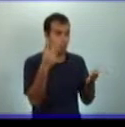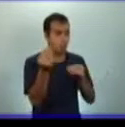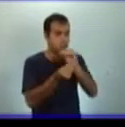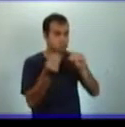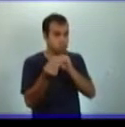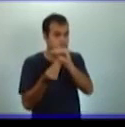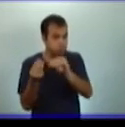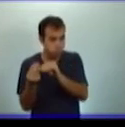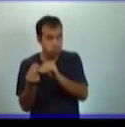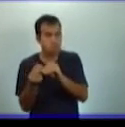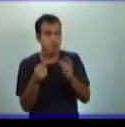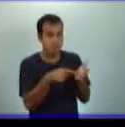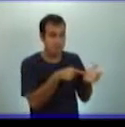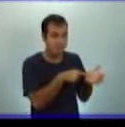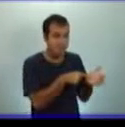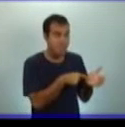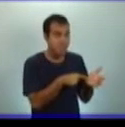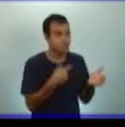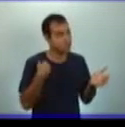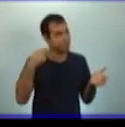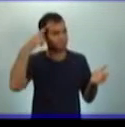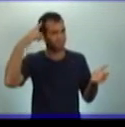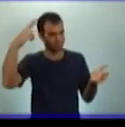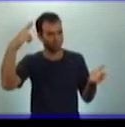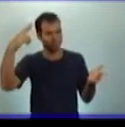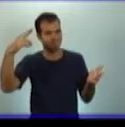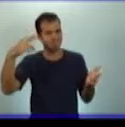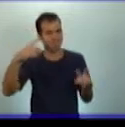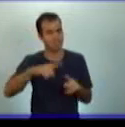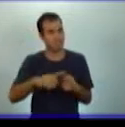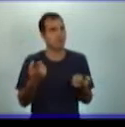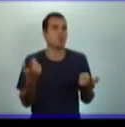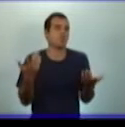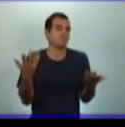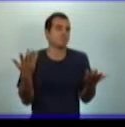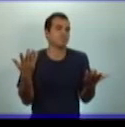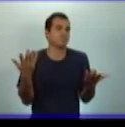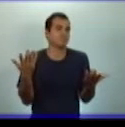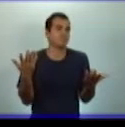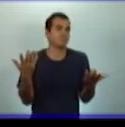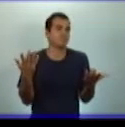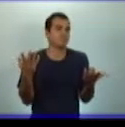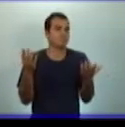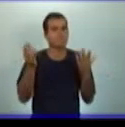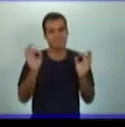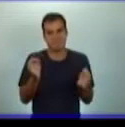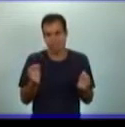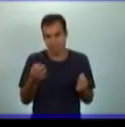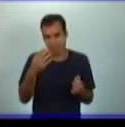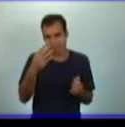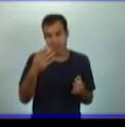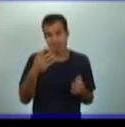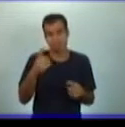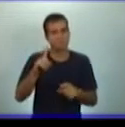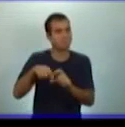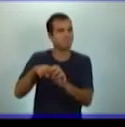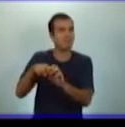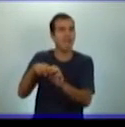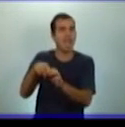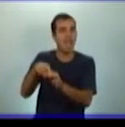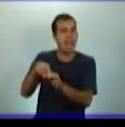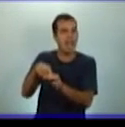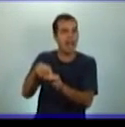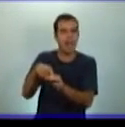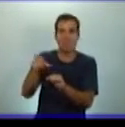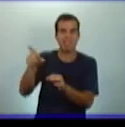yo te voy a recordar, porque no nos los perdonarían los habitantes de la Isla de la Juventud, que no